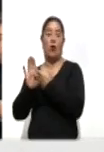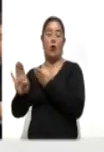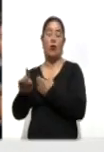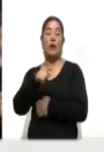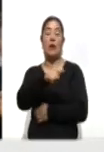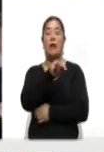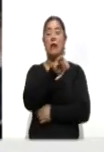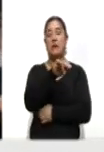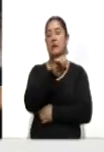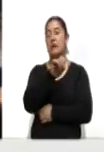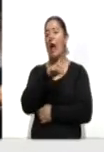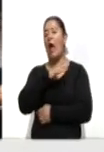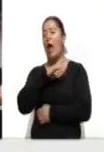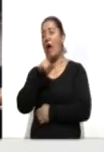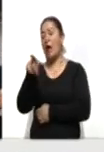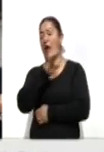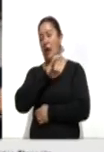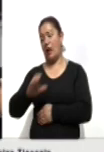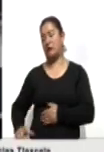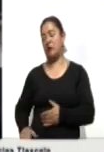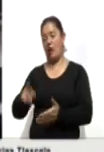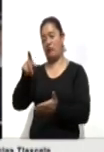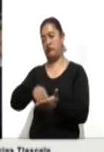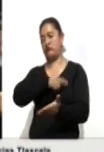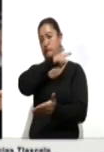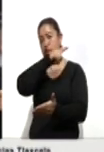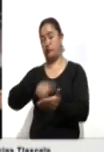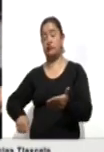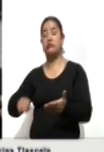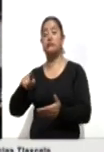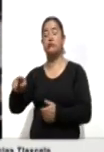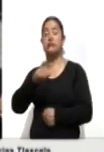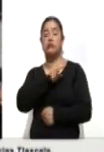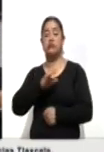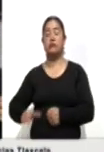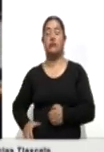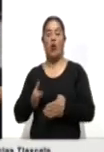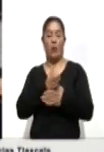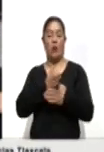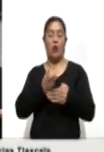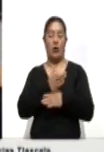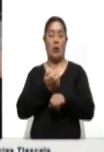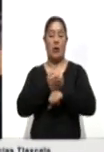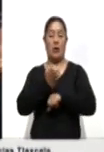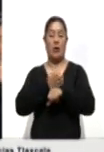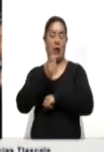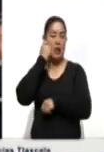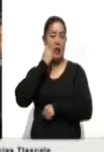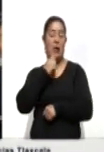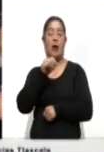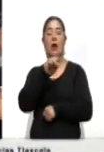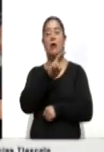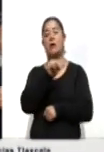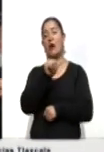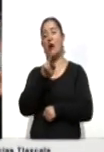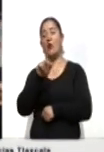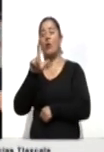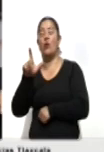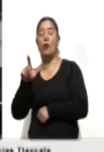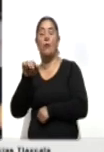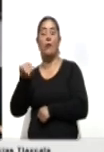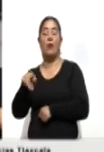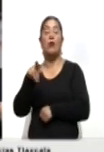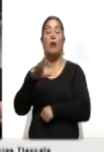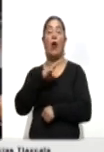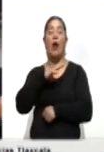sanción de cancelación del registro a Félix Salgado Macedonio, candidato de Morena al estado de Guerrero, y de Raúl Morón en Michoacán por no entregar el